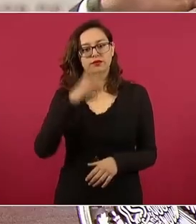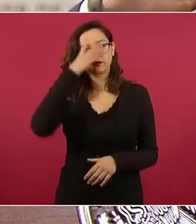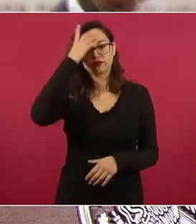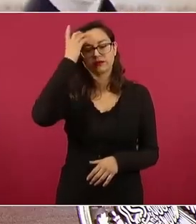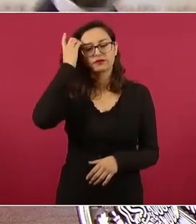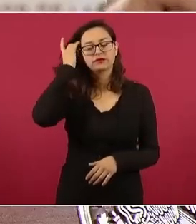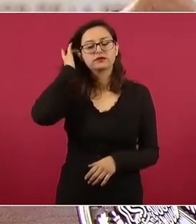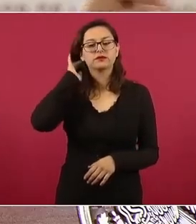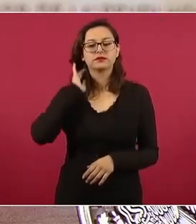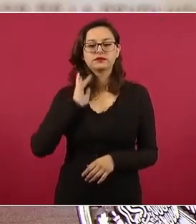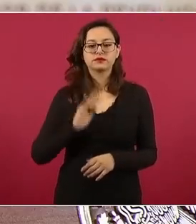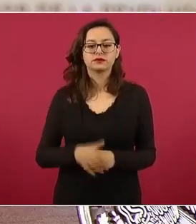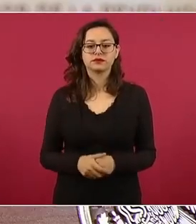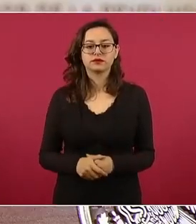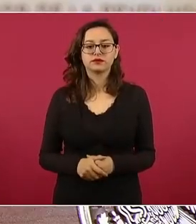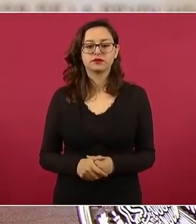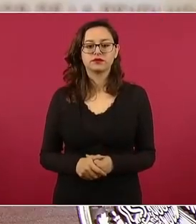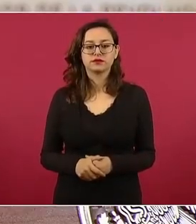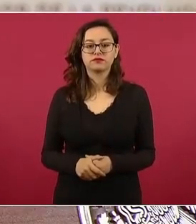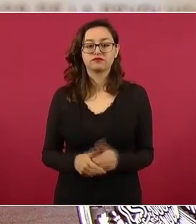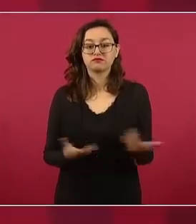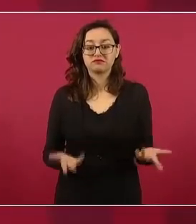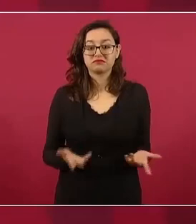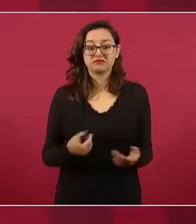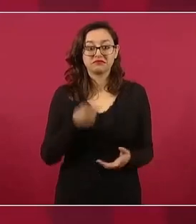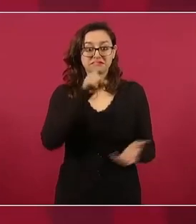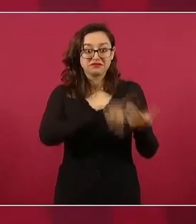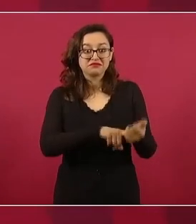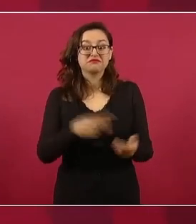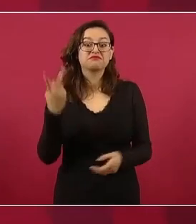tienen bloqueado a Cuba.